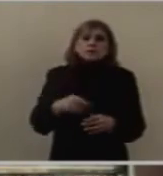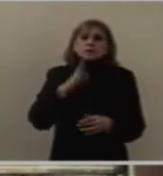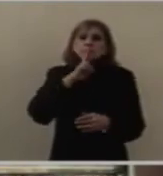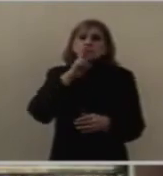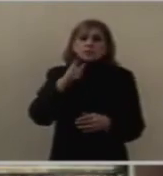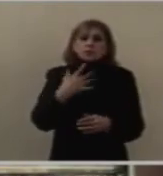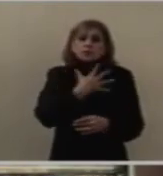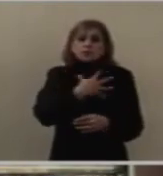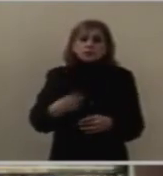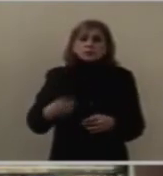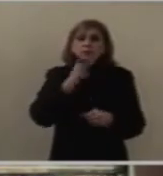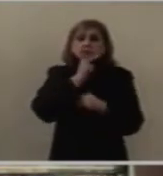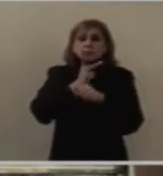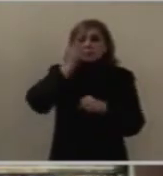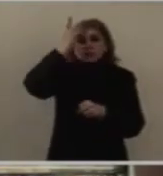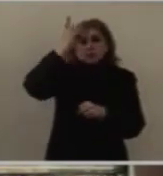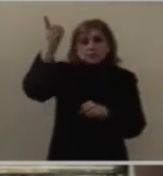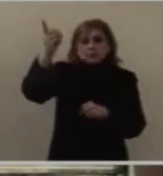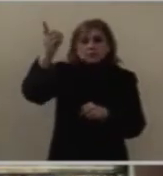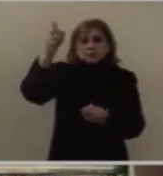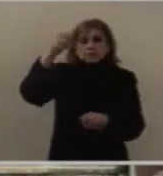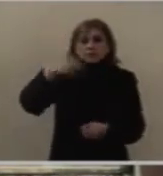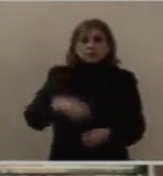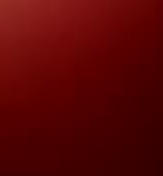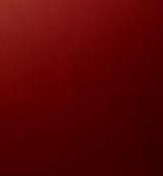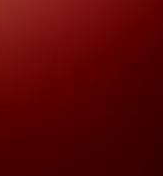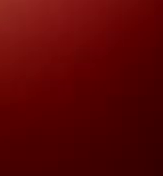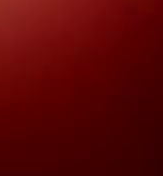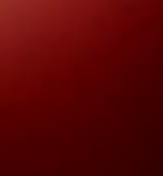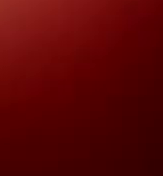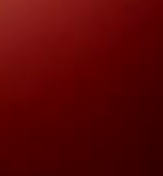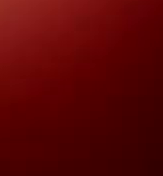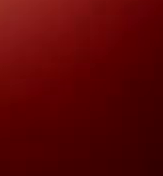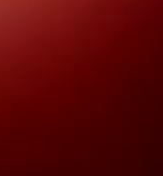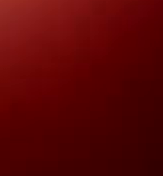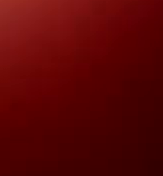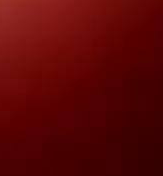hijos de Dios se ponen de pie. Amén.